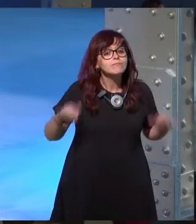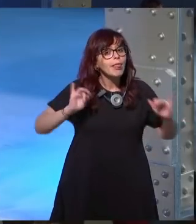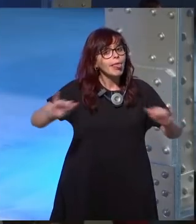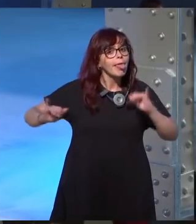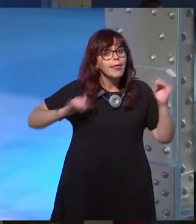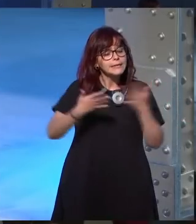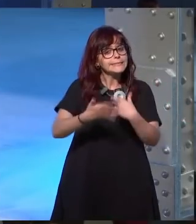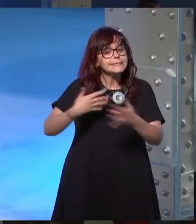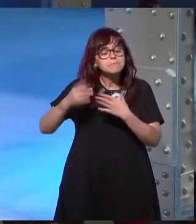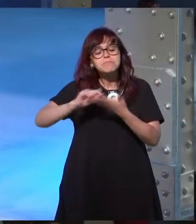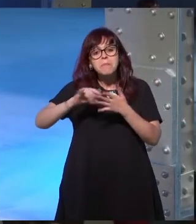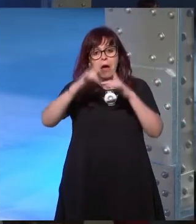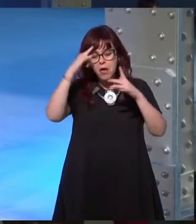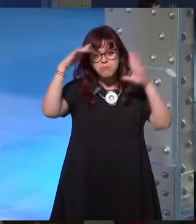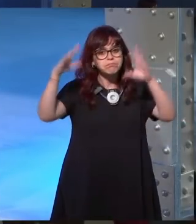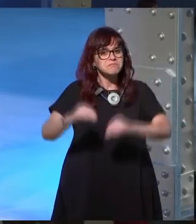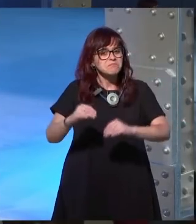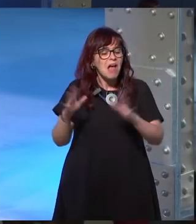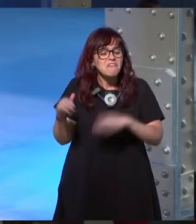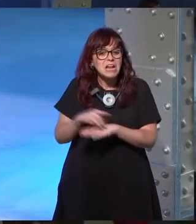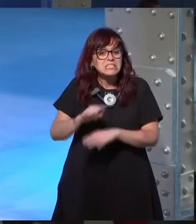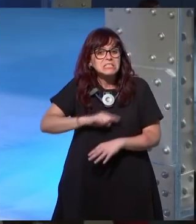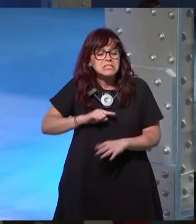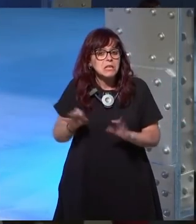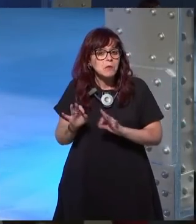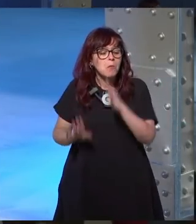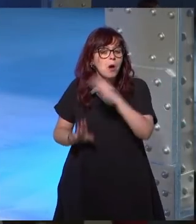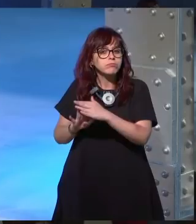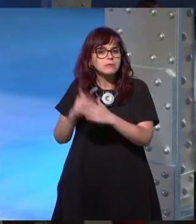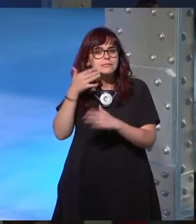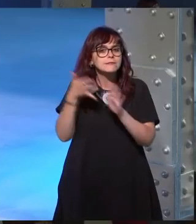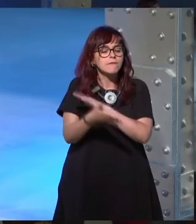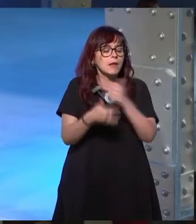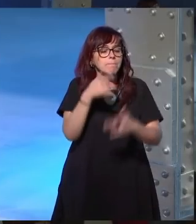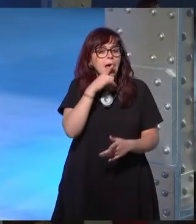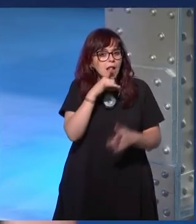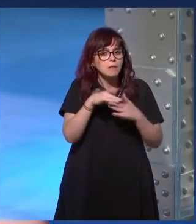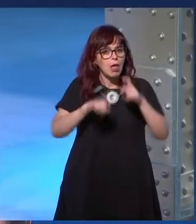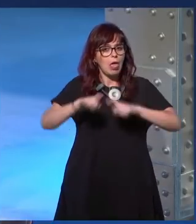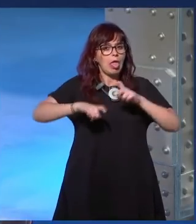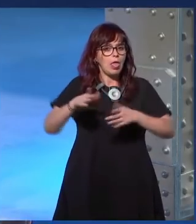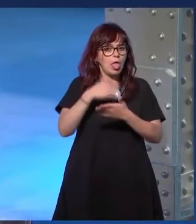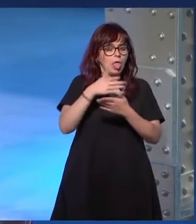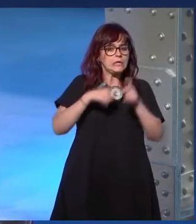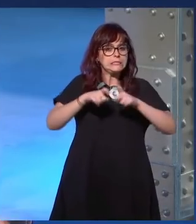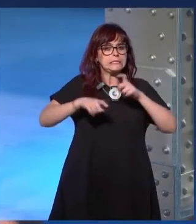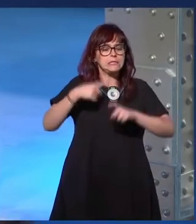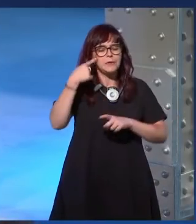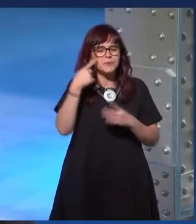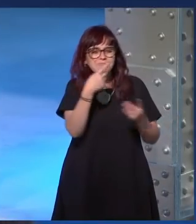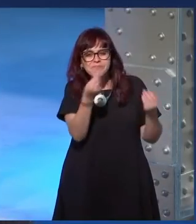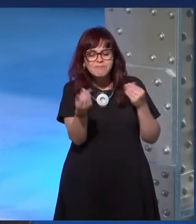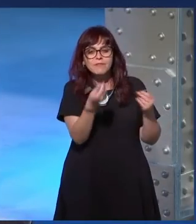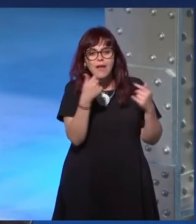que no me lo paso bien y me quedo bloqueada realmente y no avanza es porque he hecho algo mal entonces siempre voy atrás un par de páginas o tres hasta donde